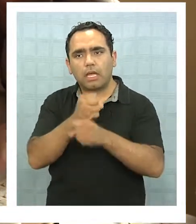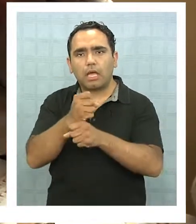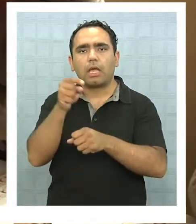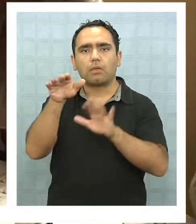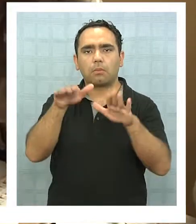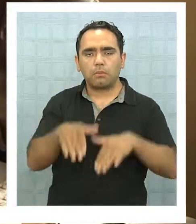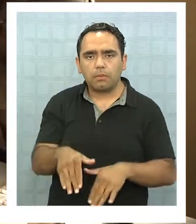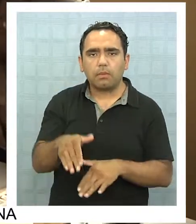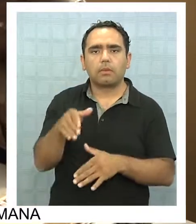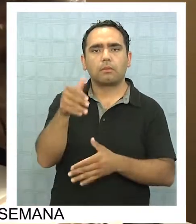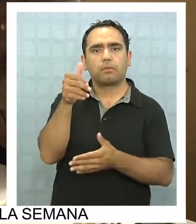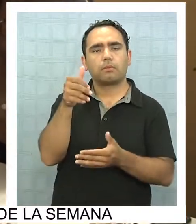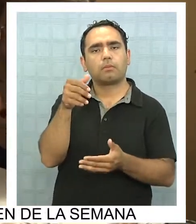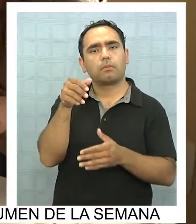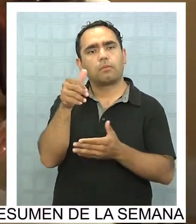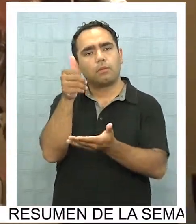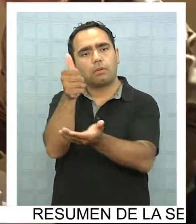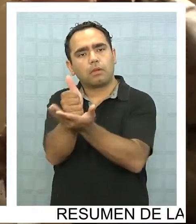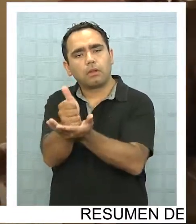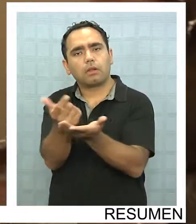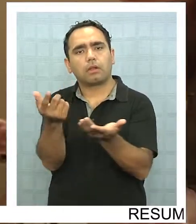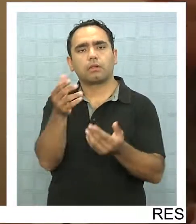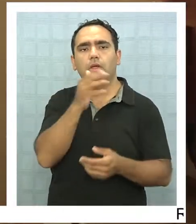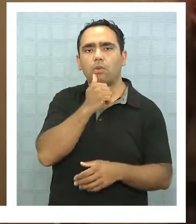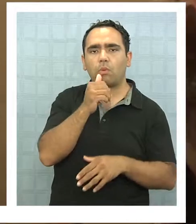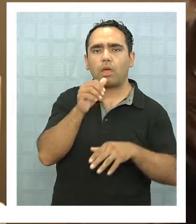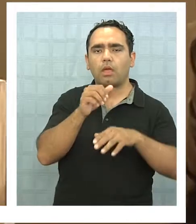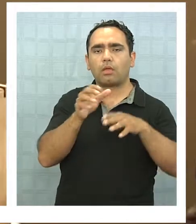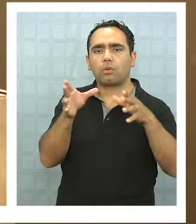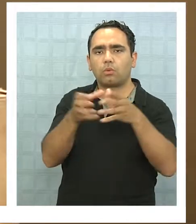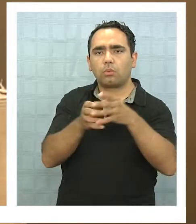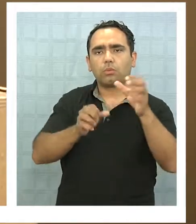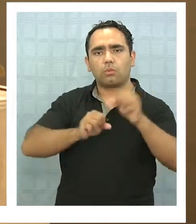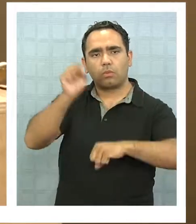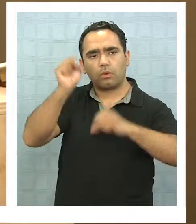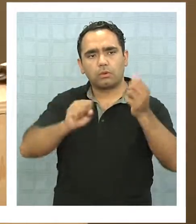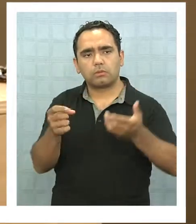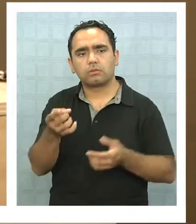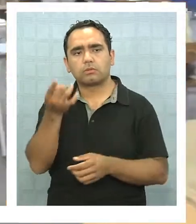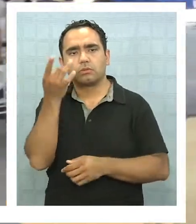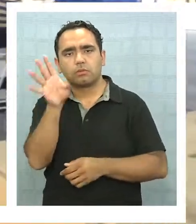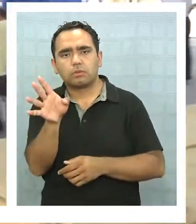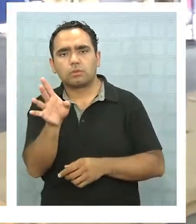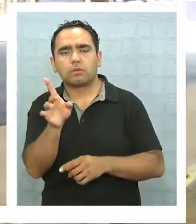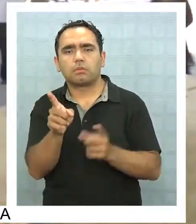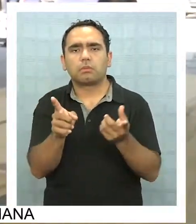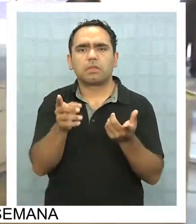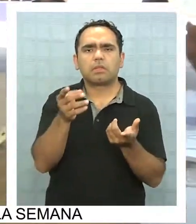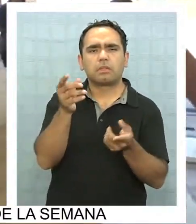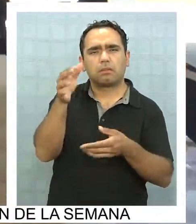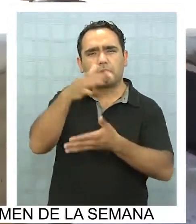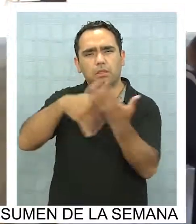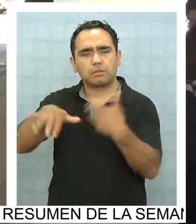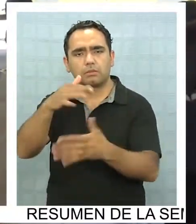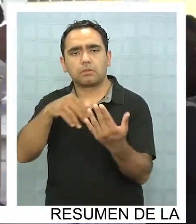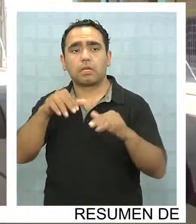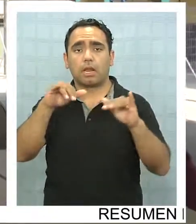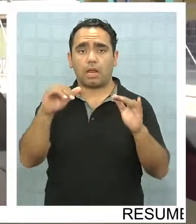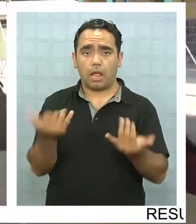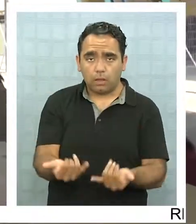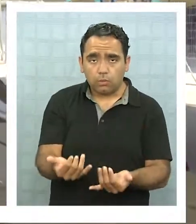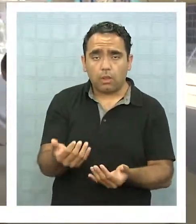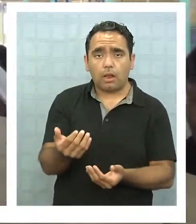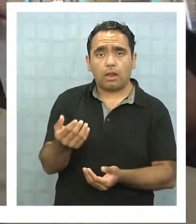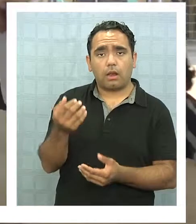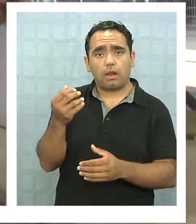de un municipio que no tenía sustento político, solo tonteras, pan y circo, y el alcalde actual,